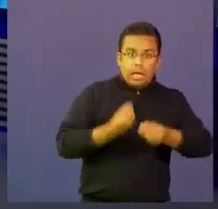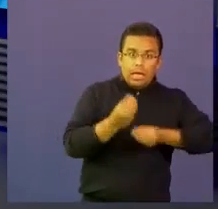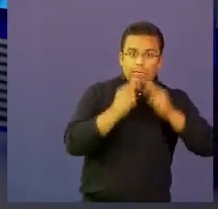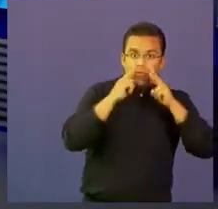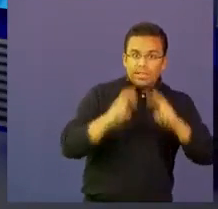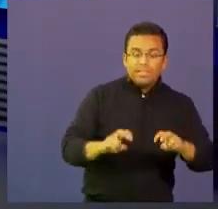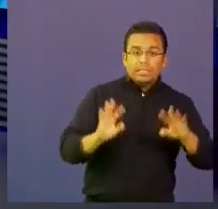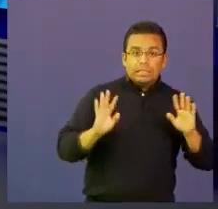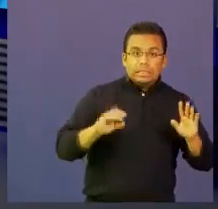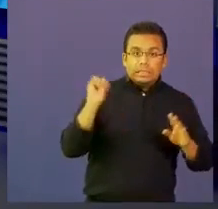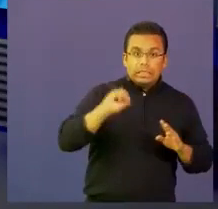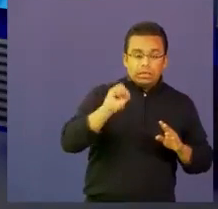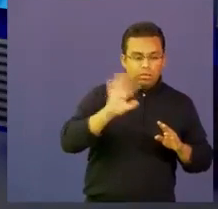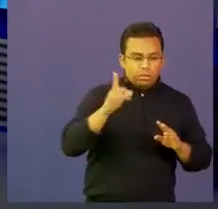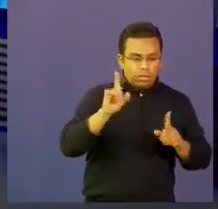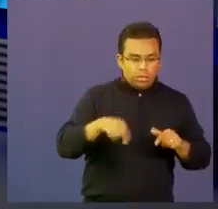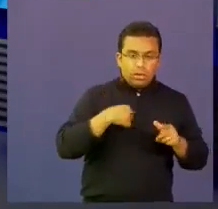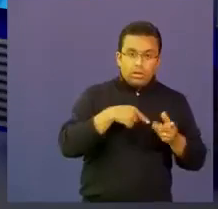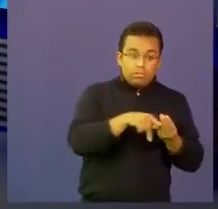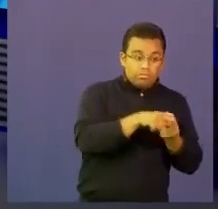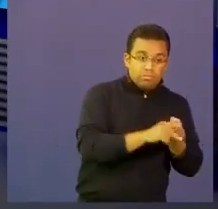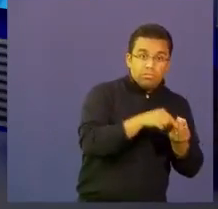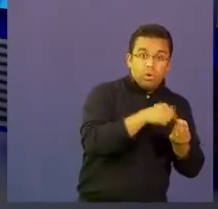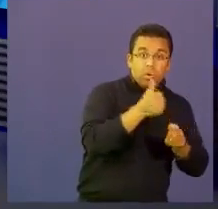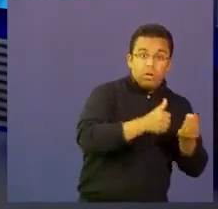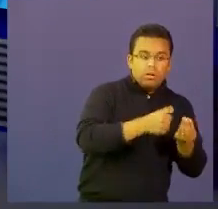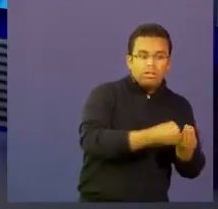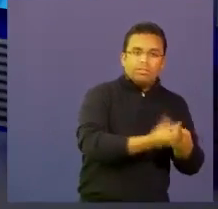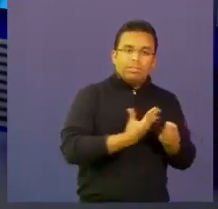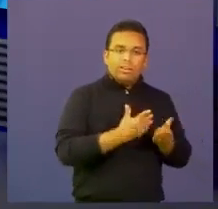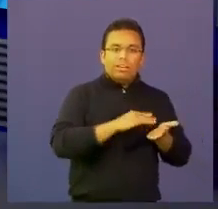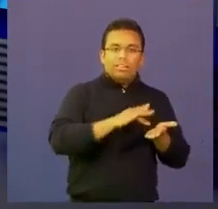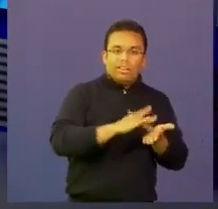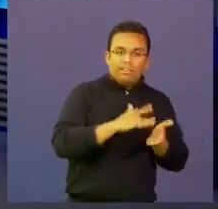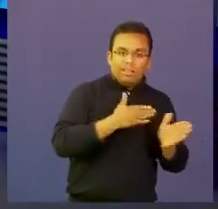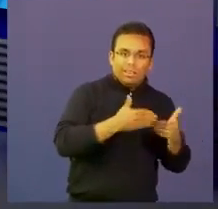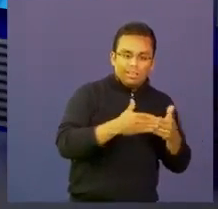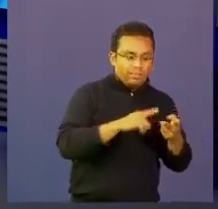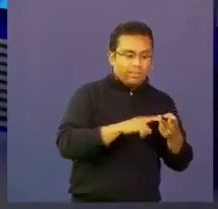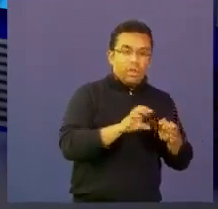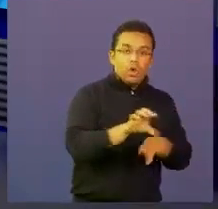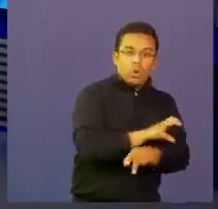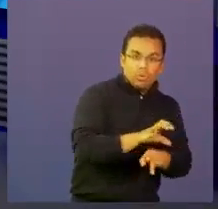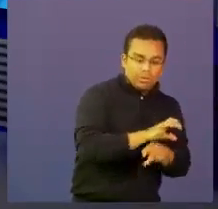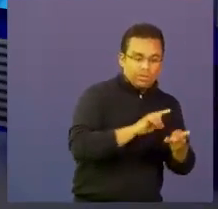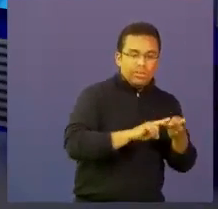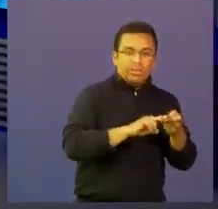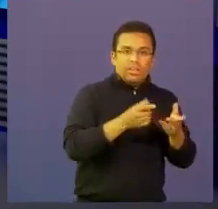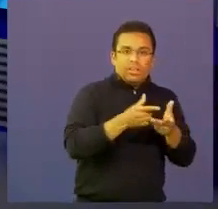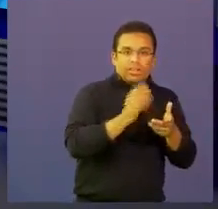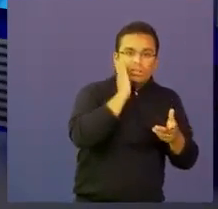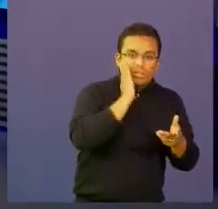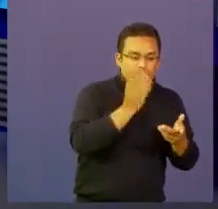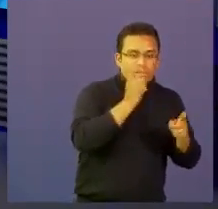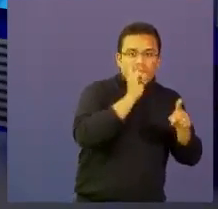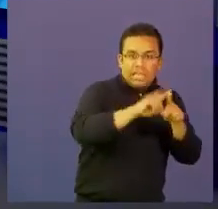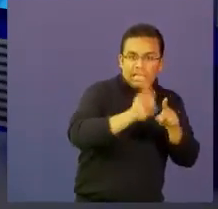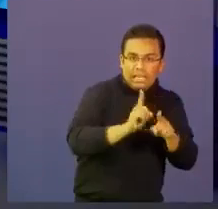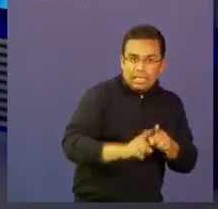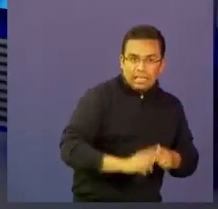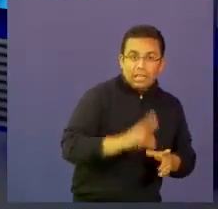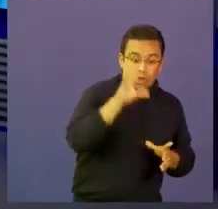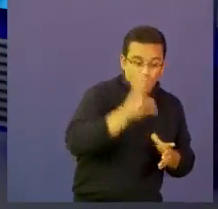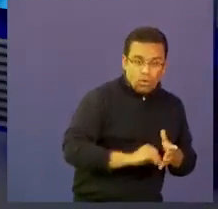herramienta para hacer investigación deben ser las tabletas y los equipos de computadores para educar y de otras entidades. Es como nosotros